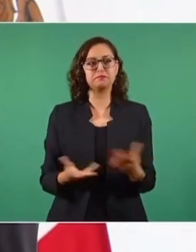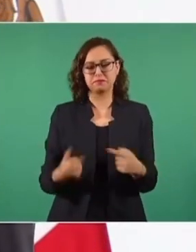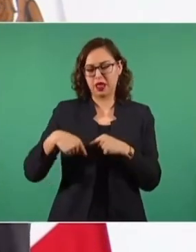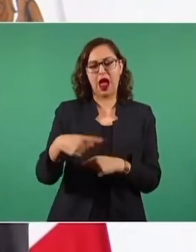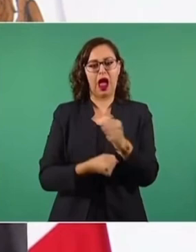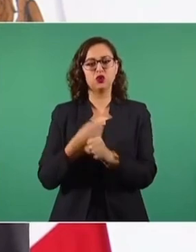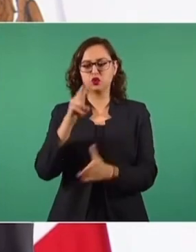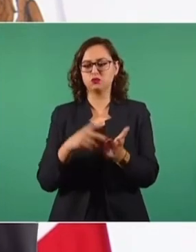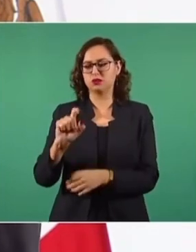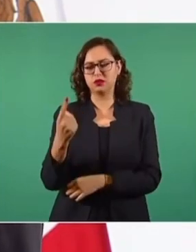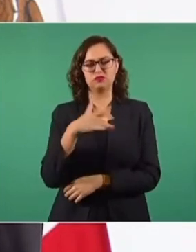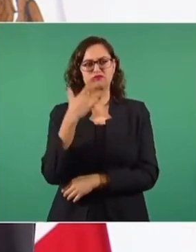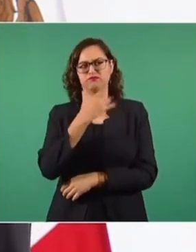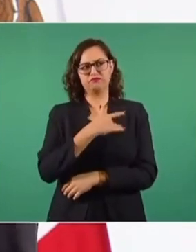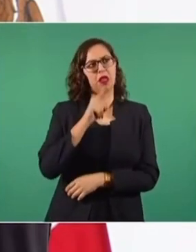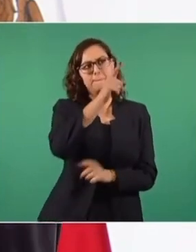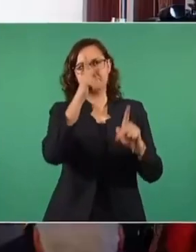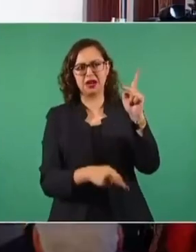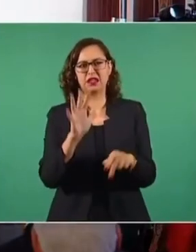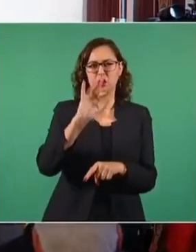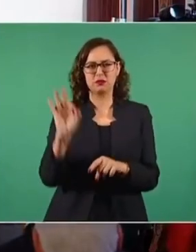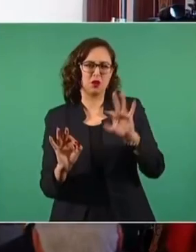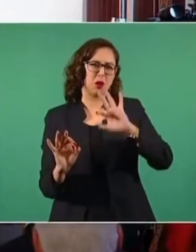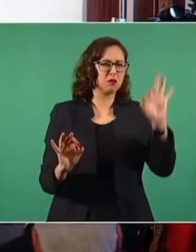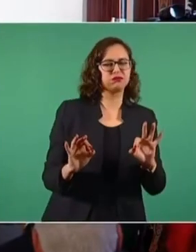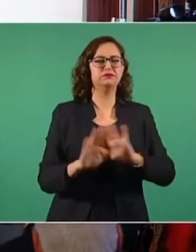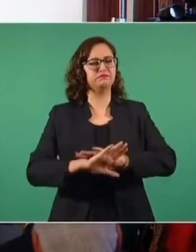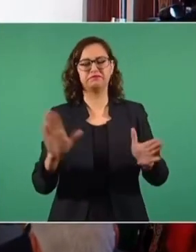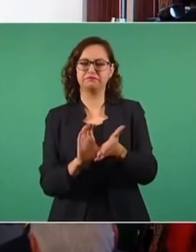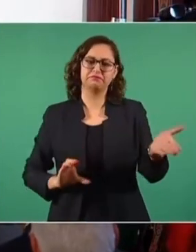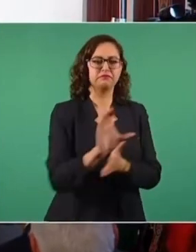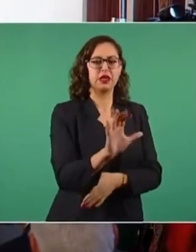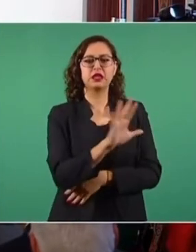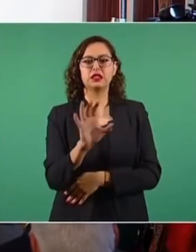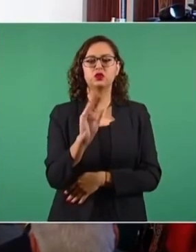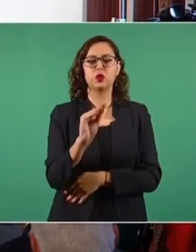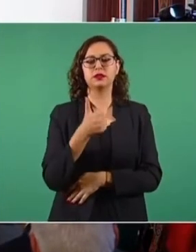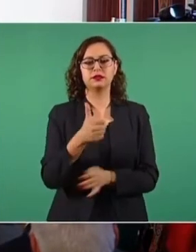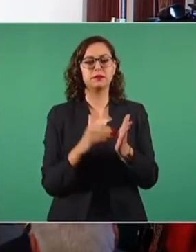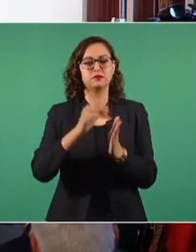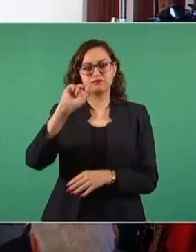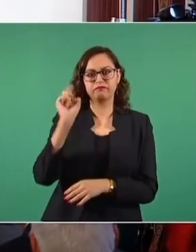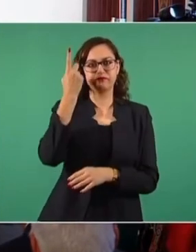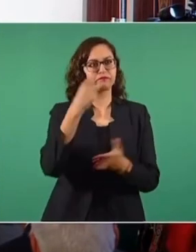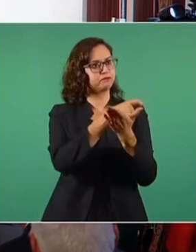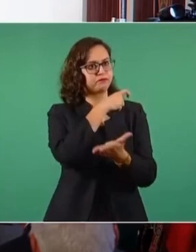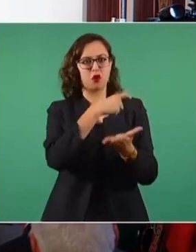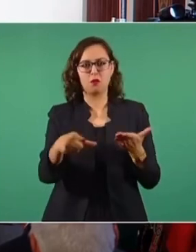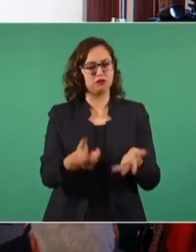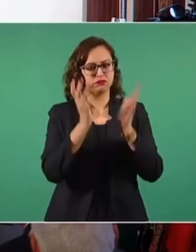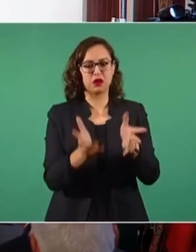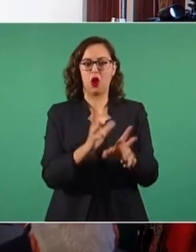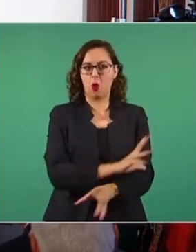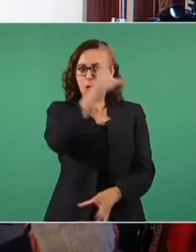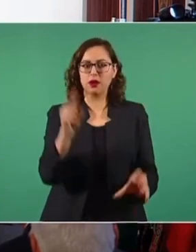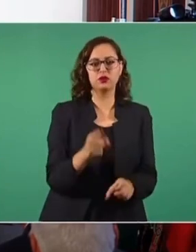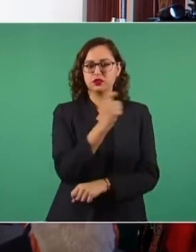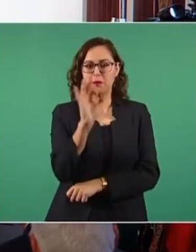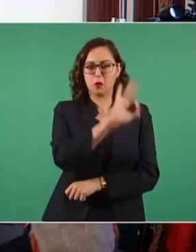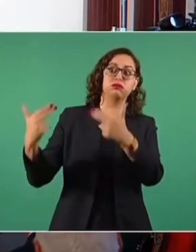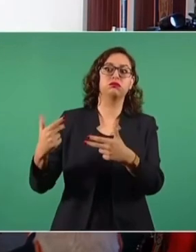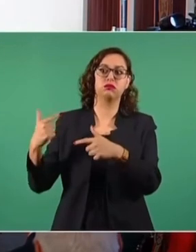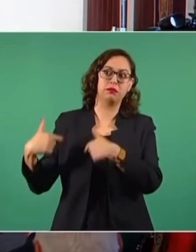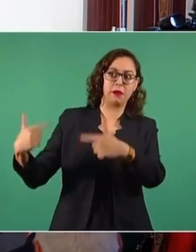comprar la parte de la petrolería extranjera y se cerró la operación con un costo de 596 millones de dólares. Ahora la refinería será propiedad